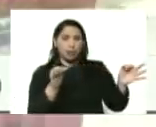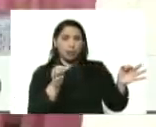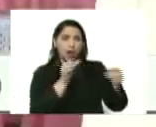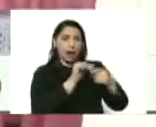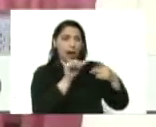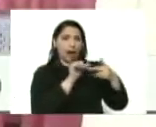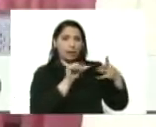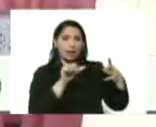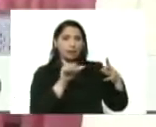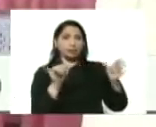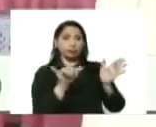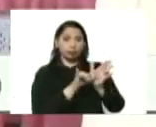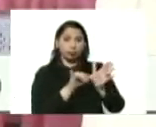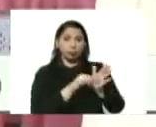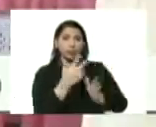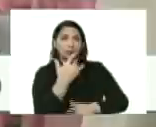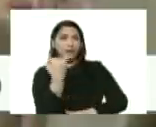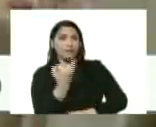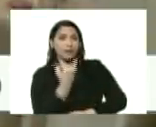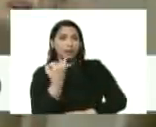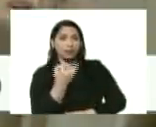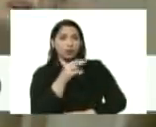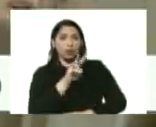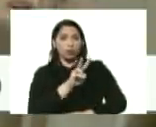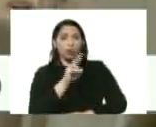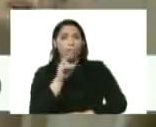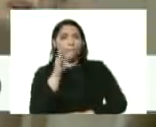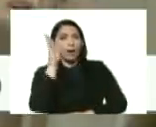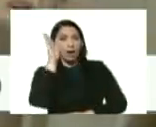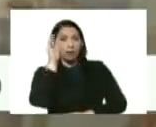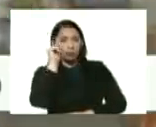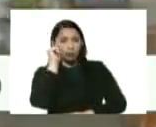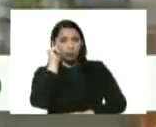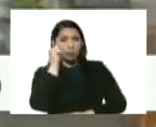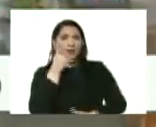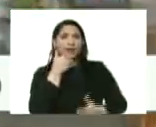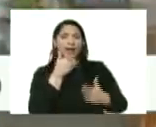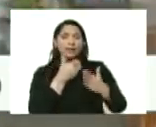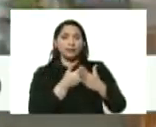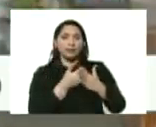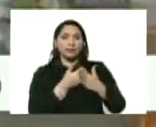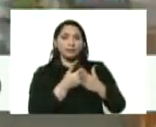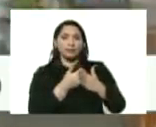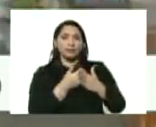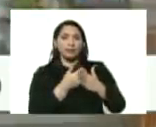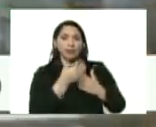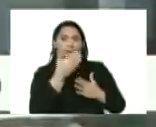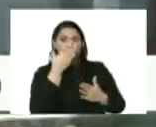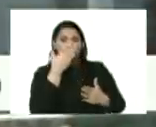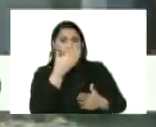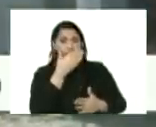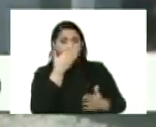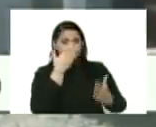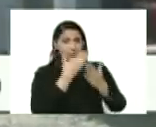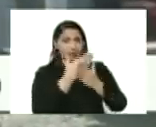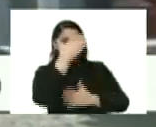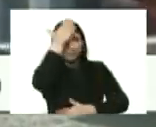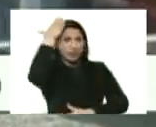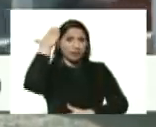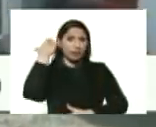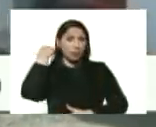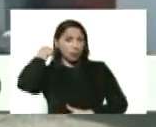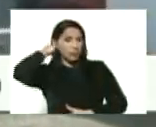comunes tres habitaciones dos baños que gracias al frente Francisco de Miranda